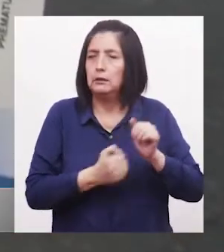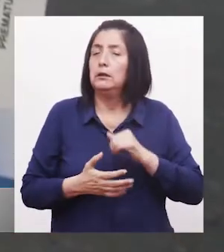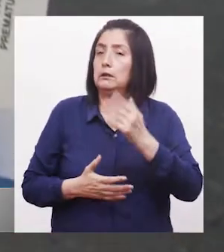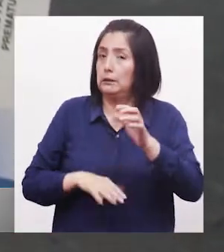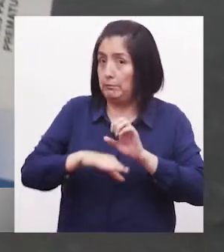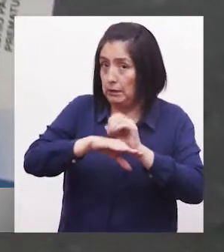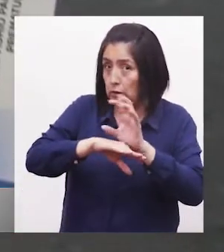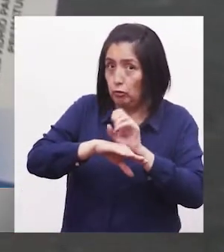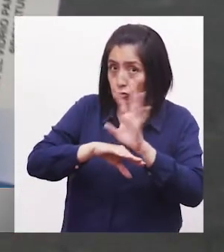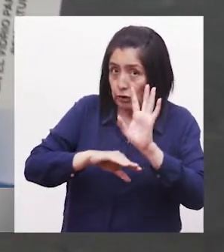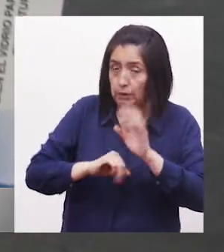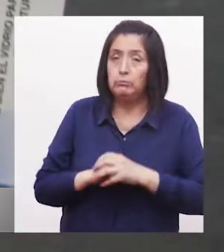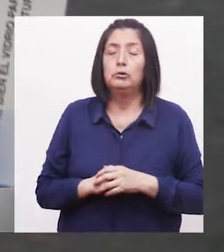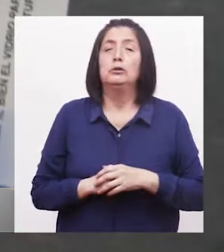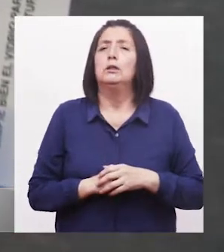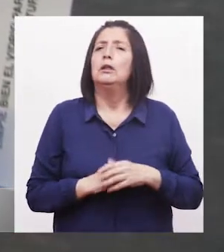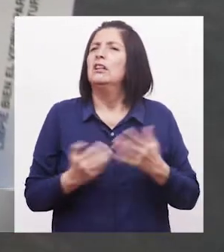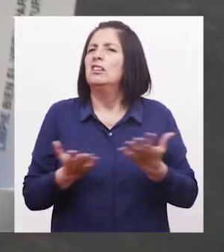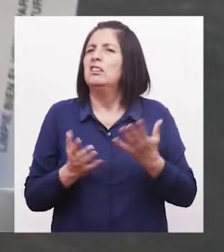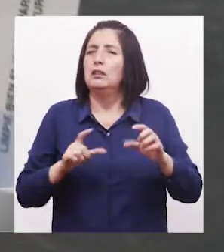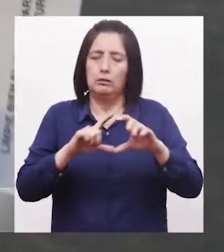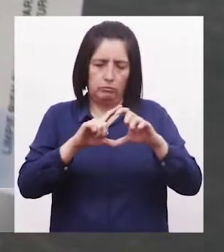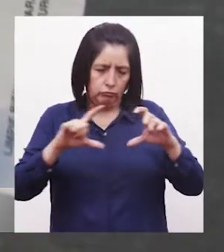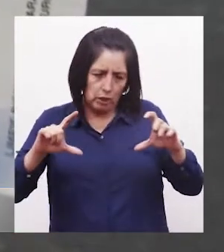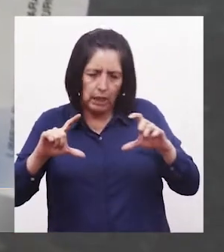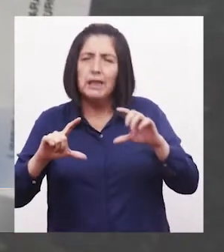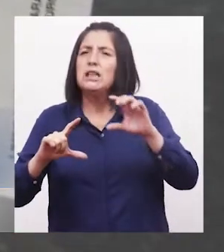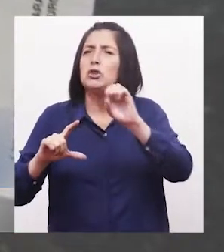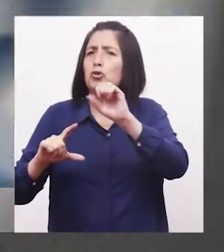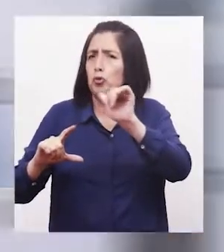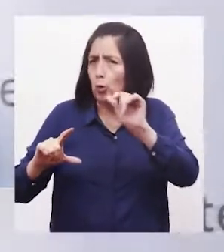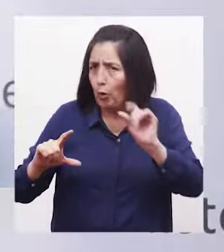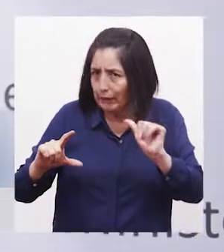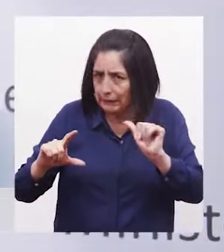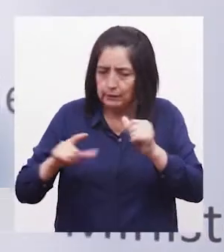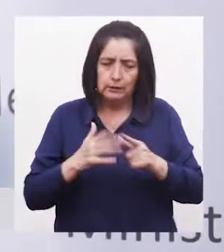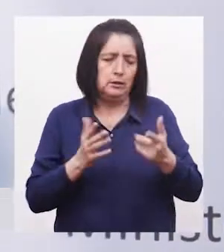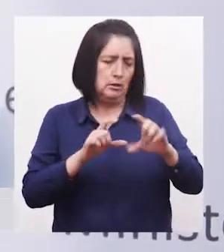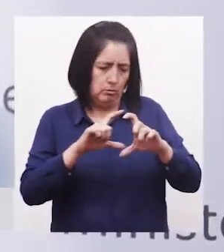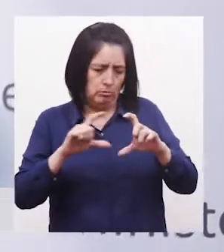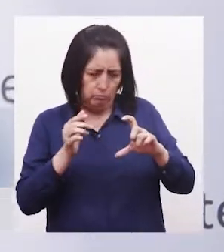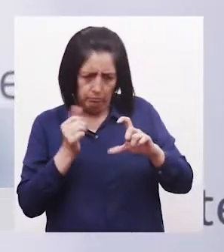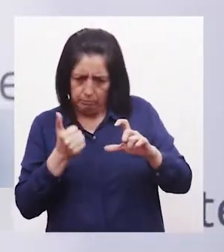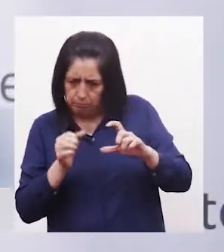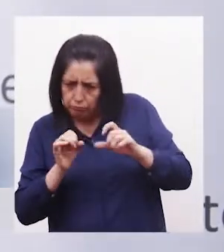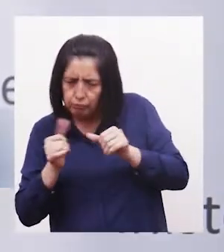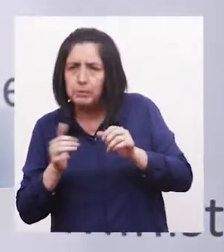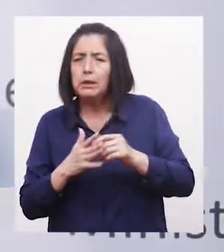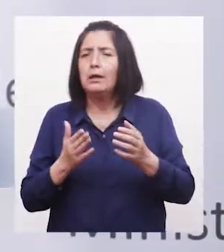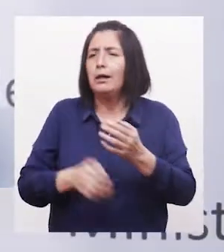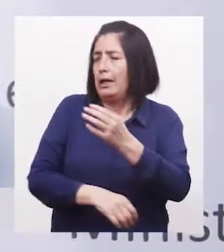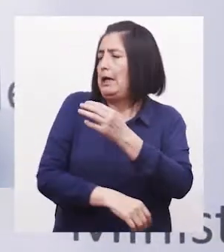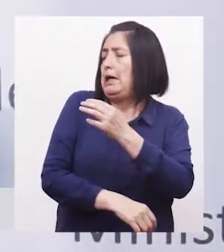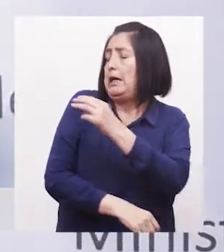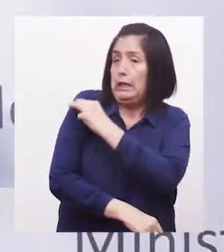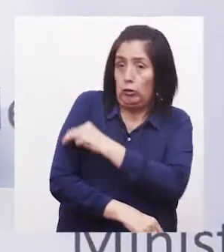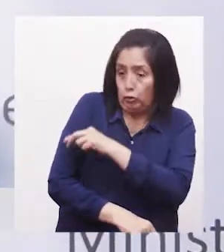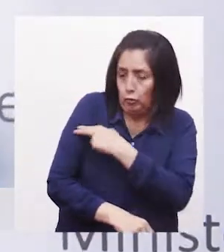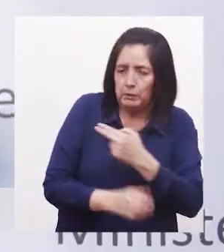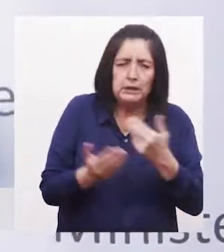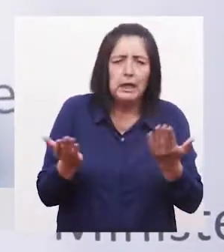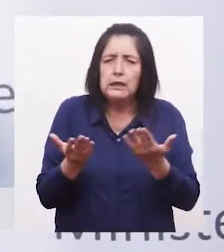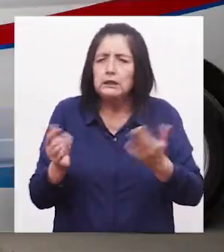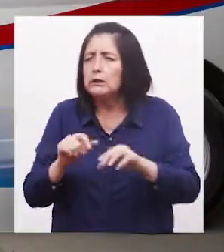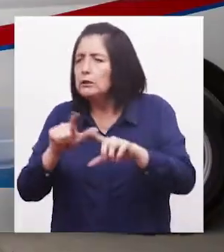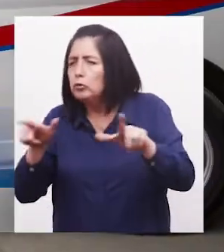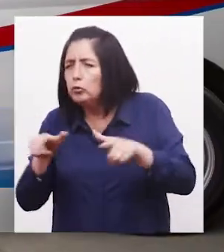recomendamos que ubiquen el SOAD que esté vigente Y ubiquen a los establecimientos de salud alrededor del lugar a